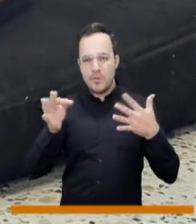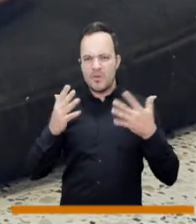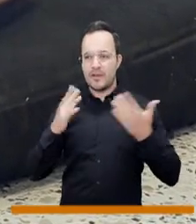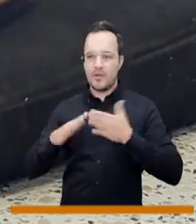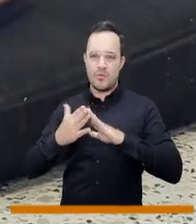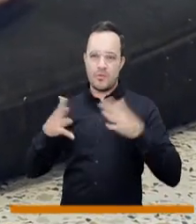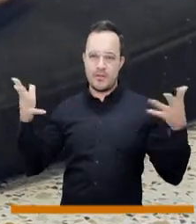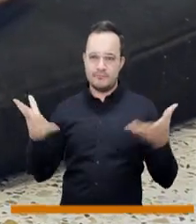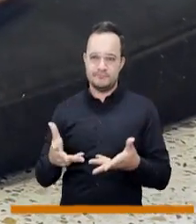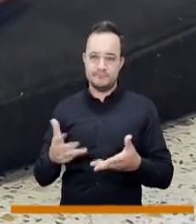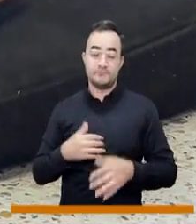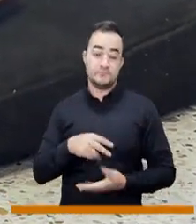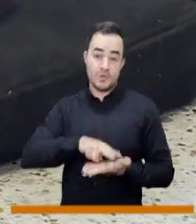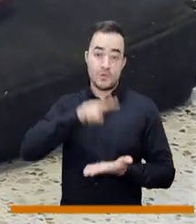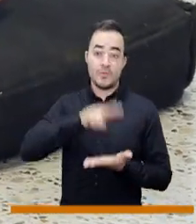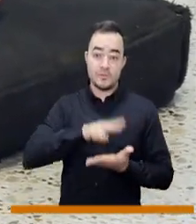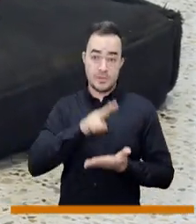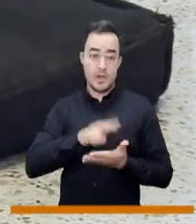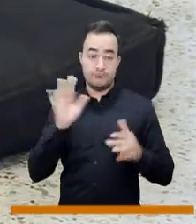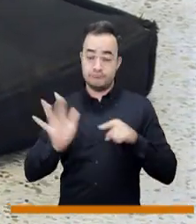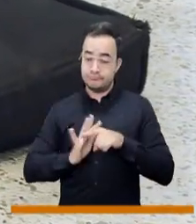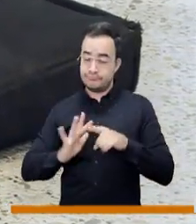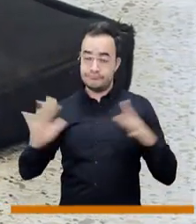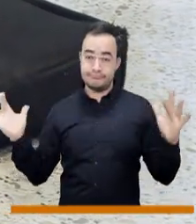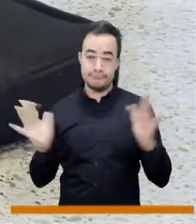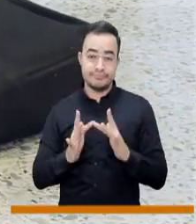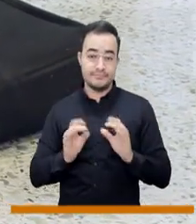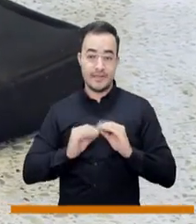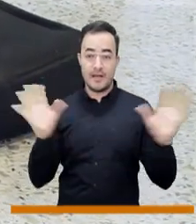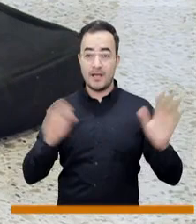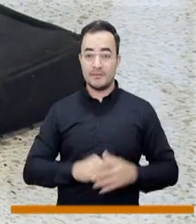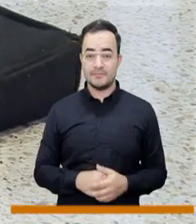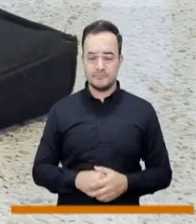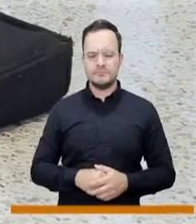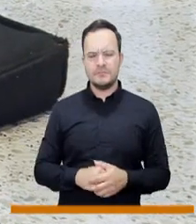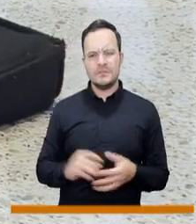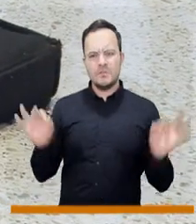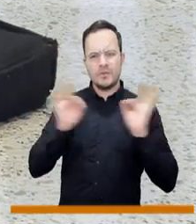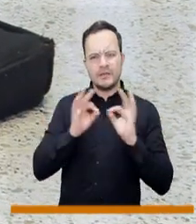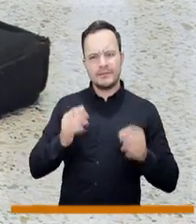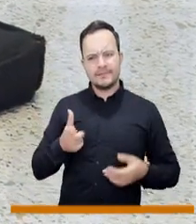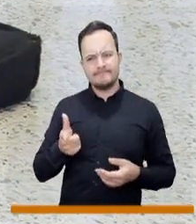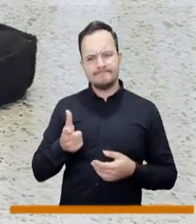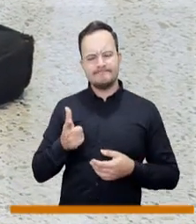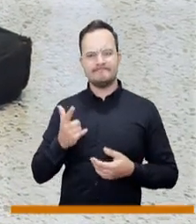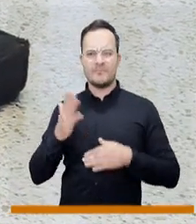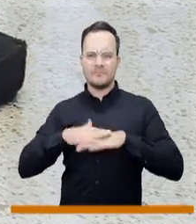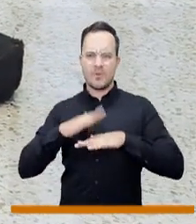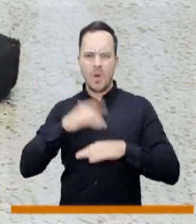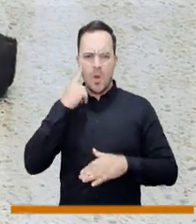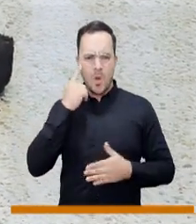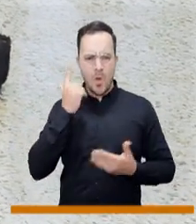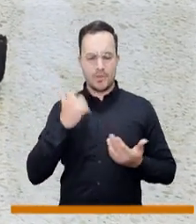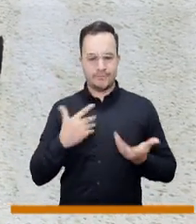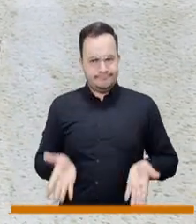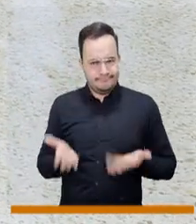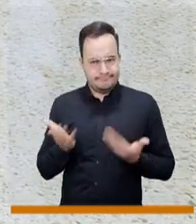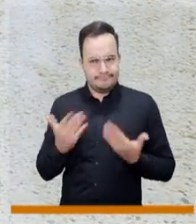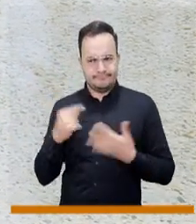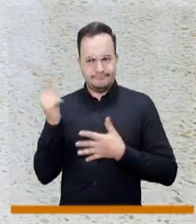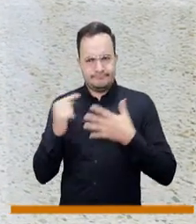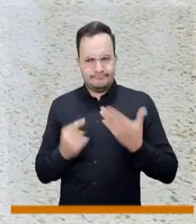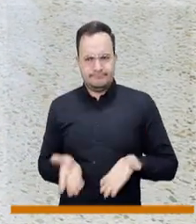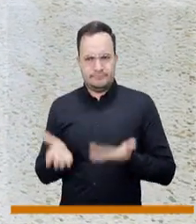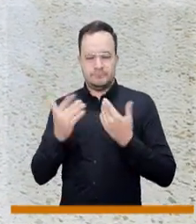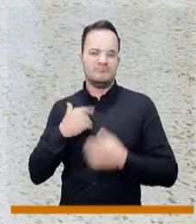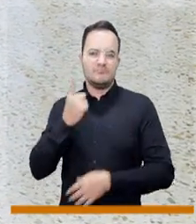a enfermedades como la epilepsia, fundamental. Fundamental que nosotros le diéramos más importancia